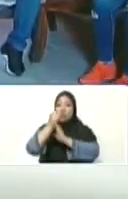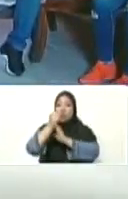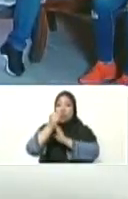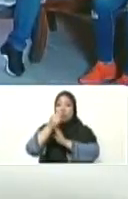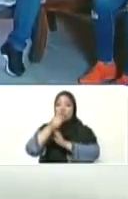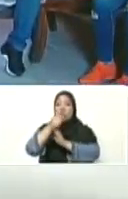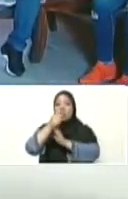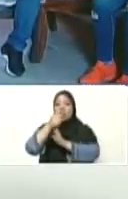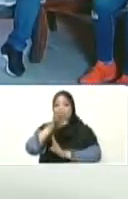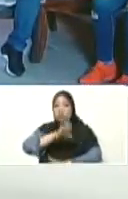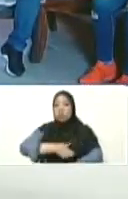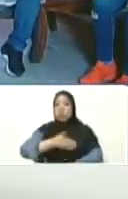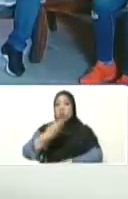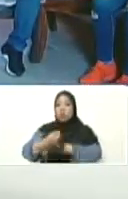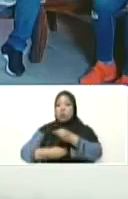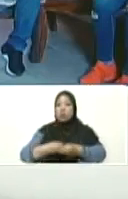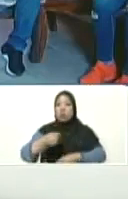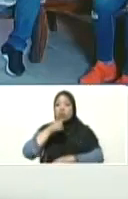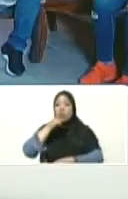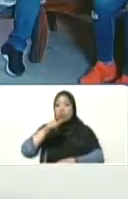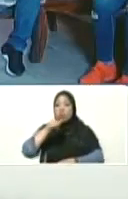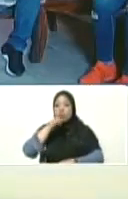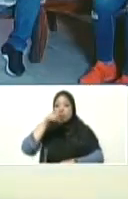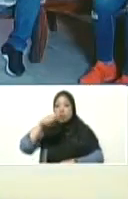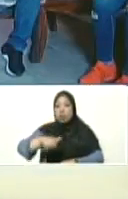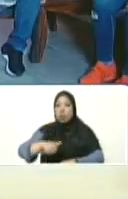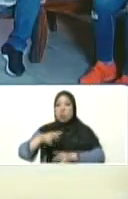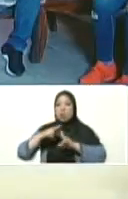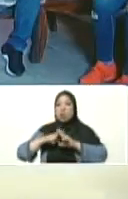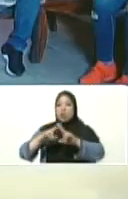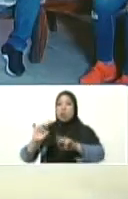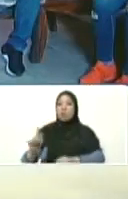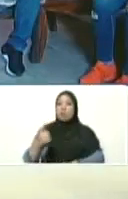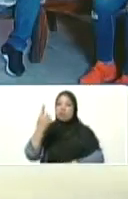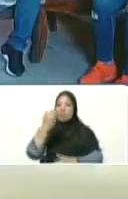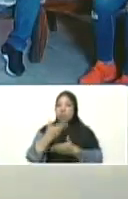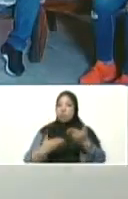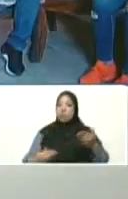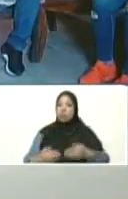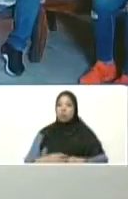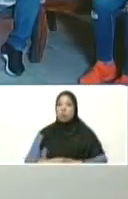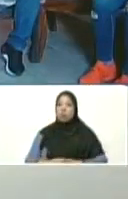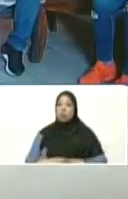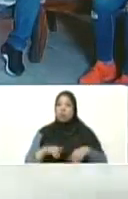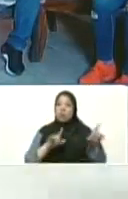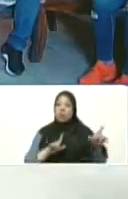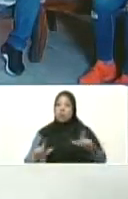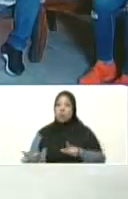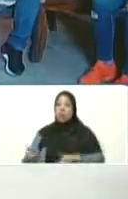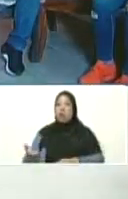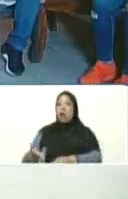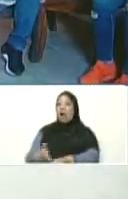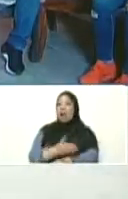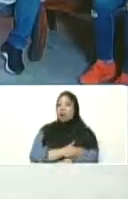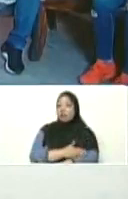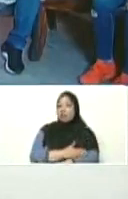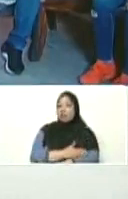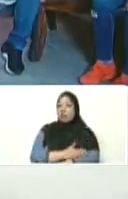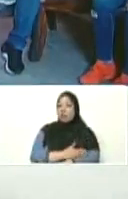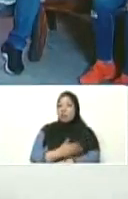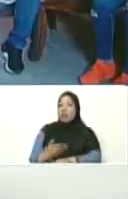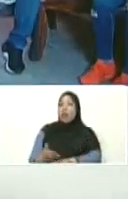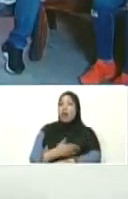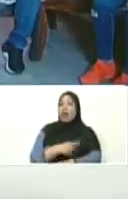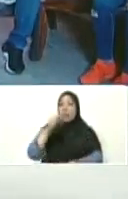debe estar bien informado aquí les voy a arreglar el primer tomo del que ya les había hablado en fechas